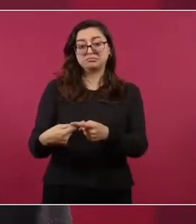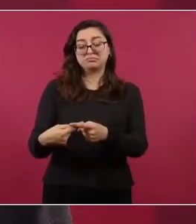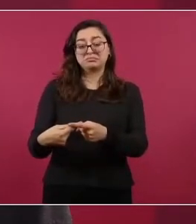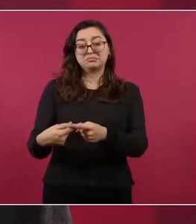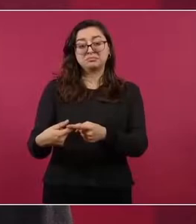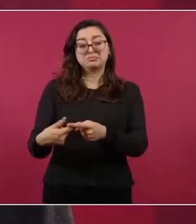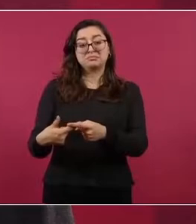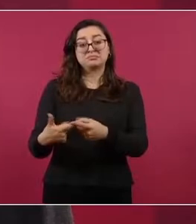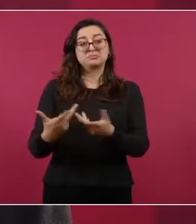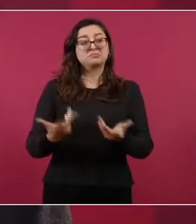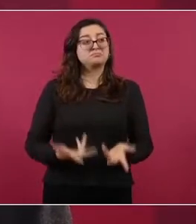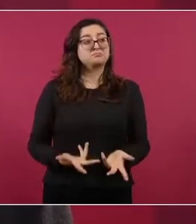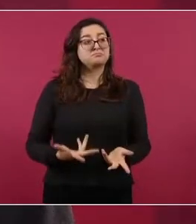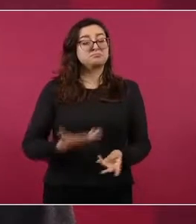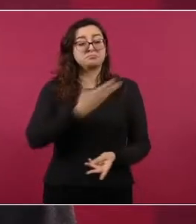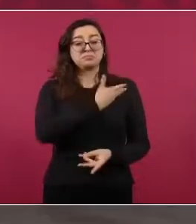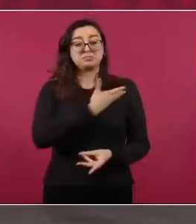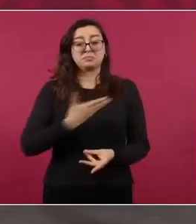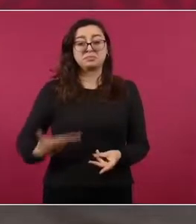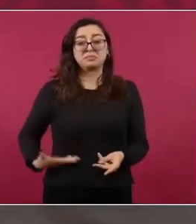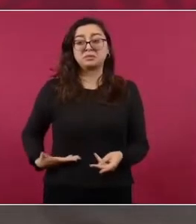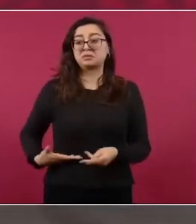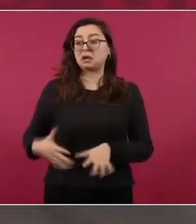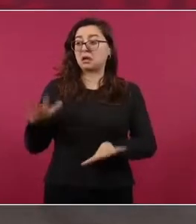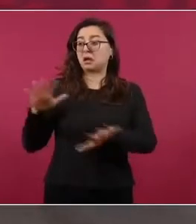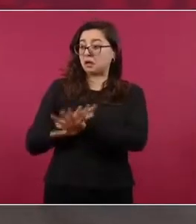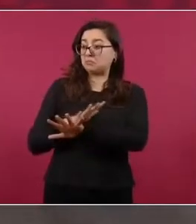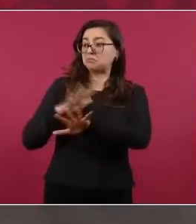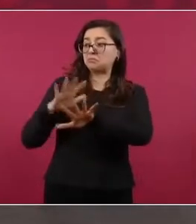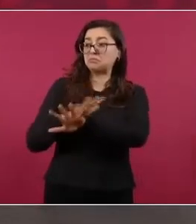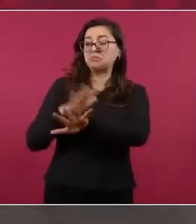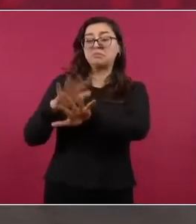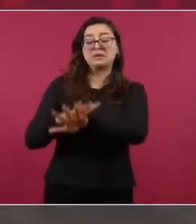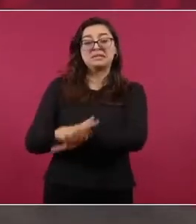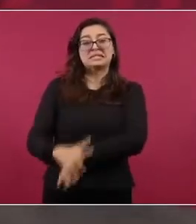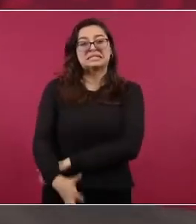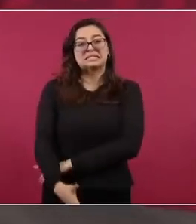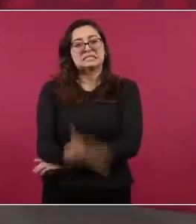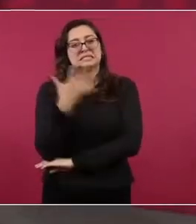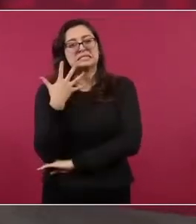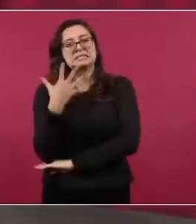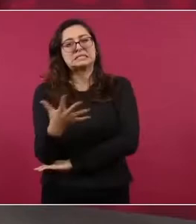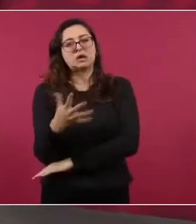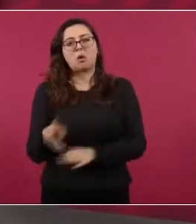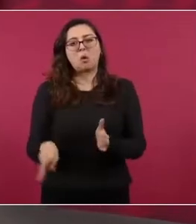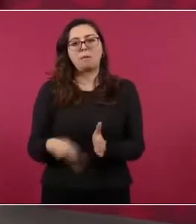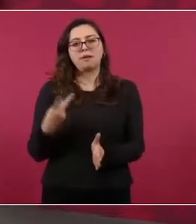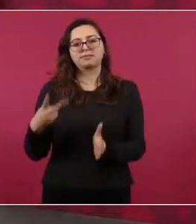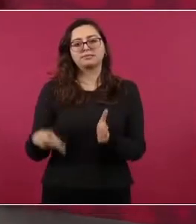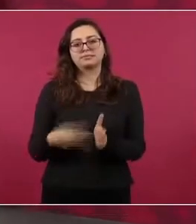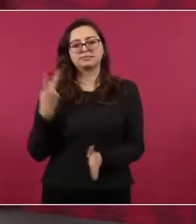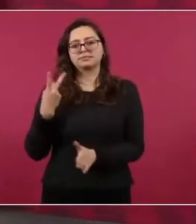contado con cinco presidentes.